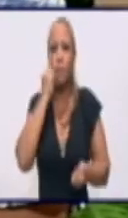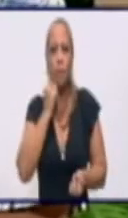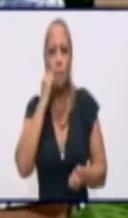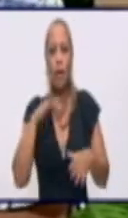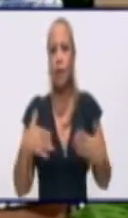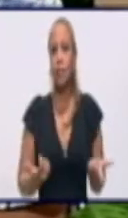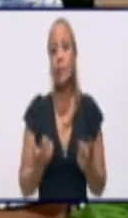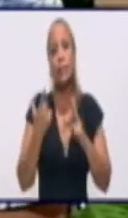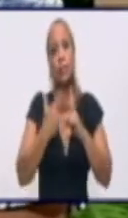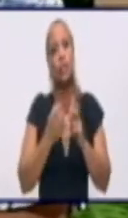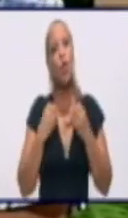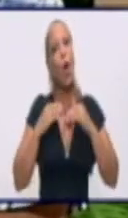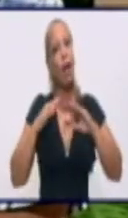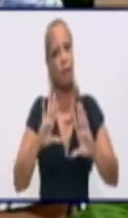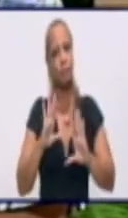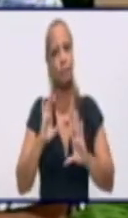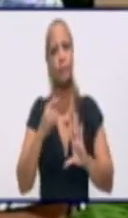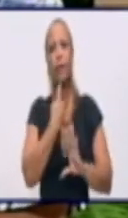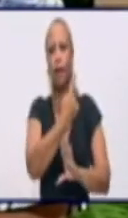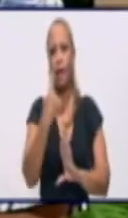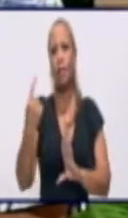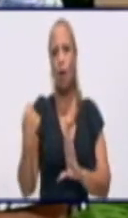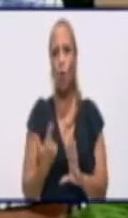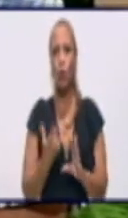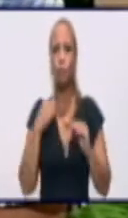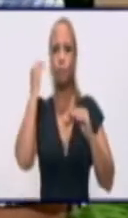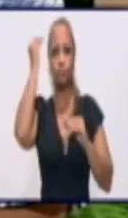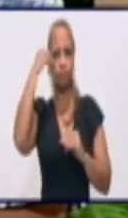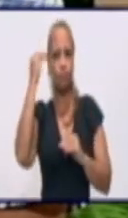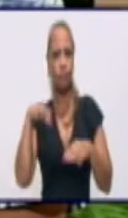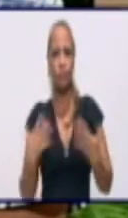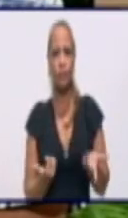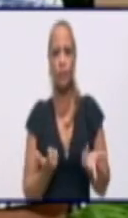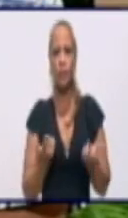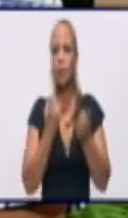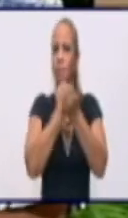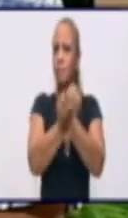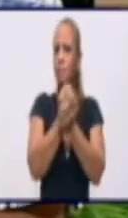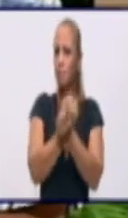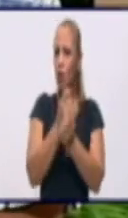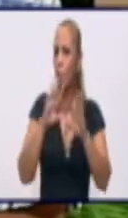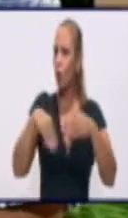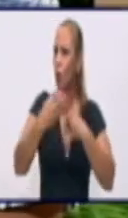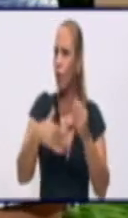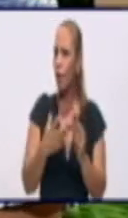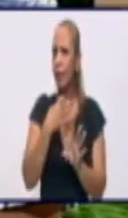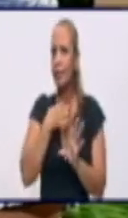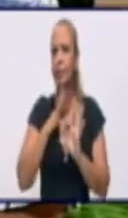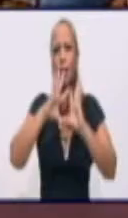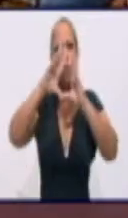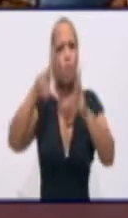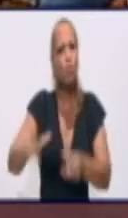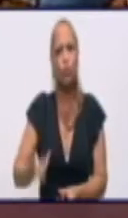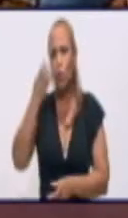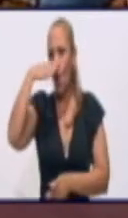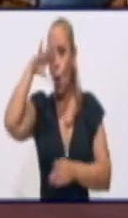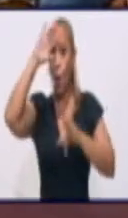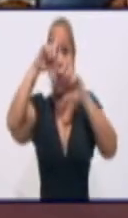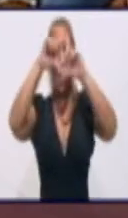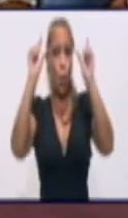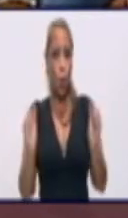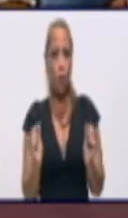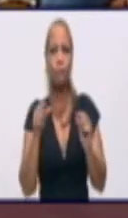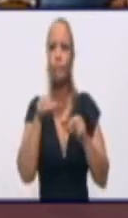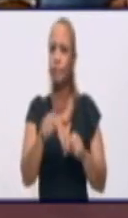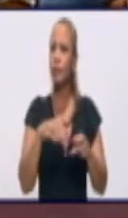Y ojalá cada uno de nosotros interiorizar el problema que hoy vive el mundo y que vive Cuba y